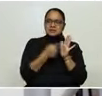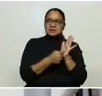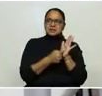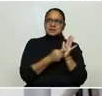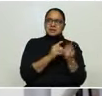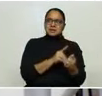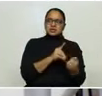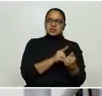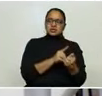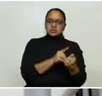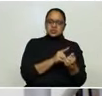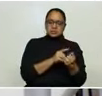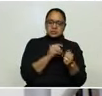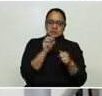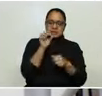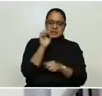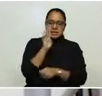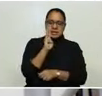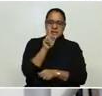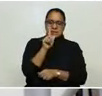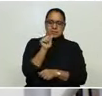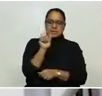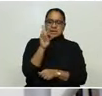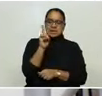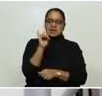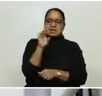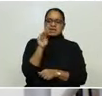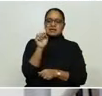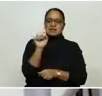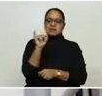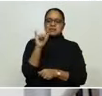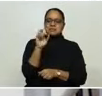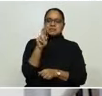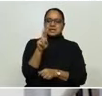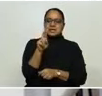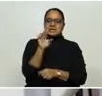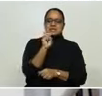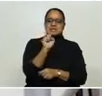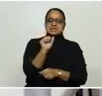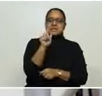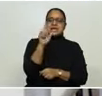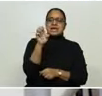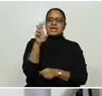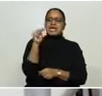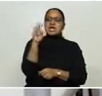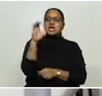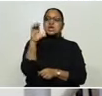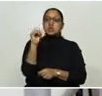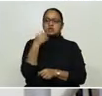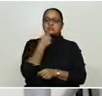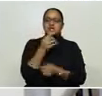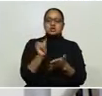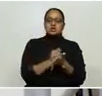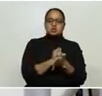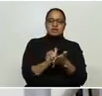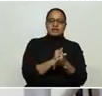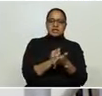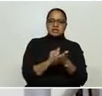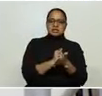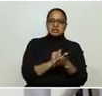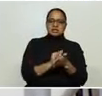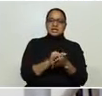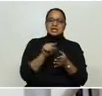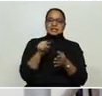doctor Vladimir Salenco, que nos ha dicho, ha tratado más de mil pacientes en Nueva York. Es